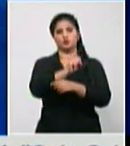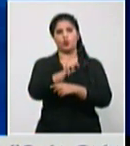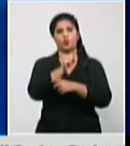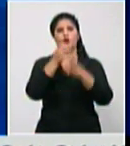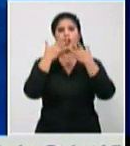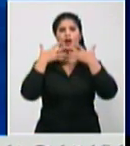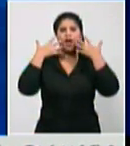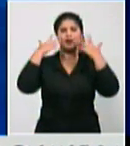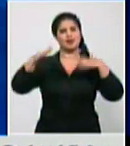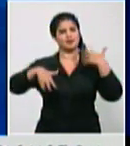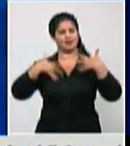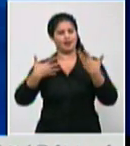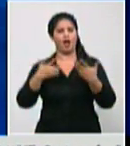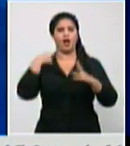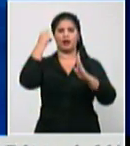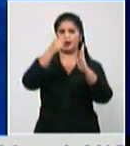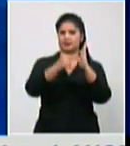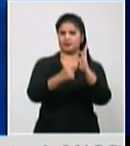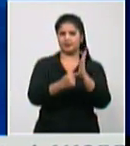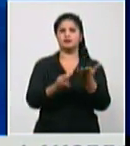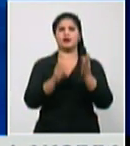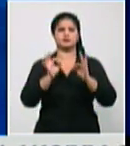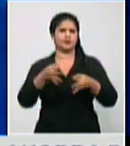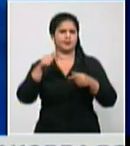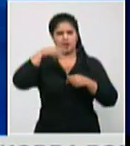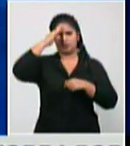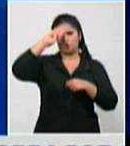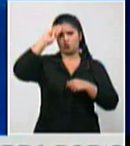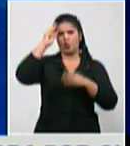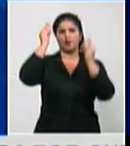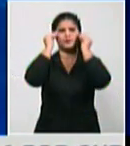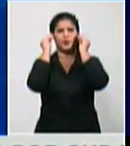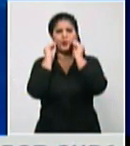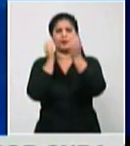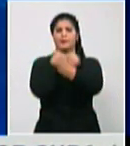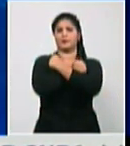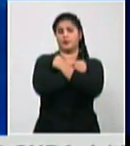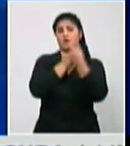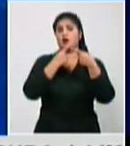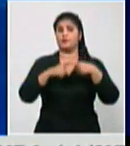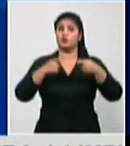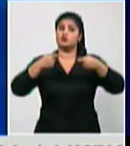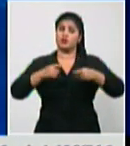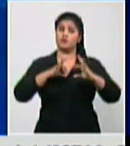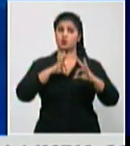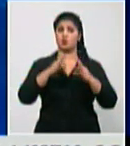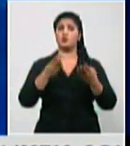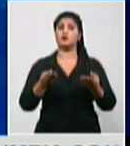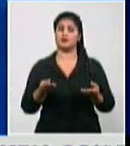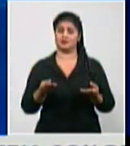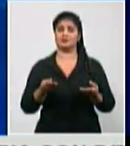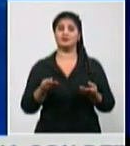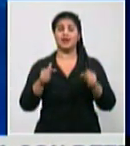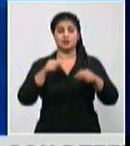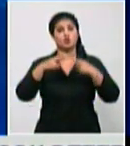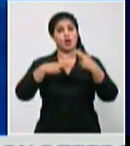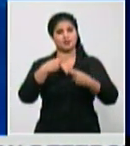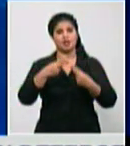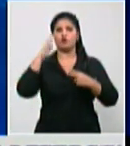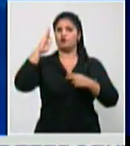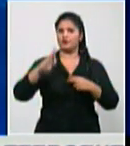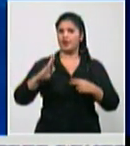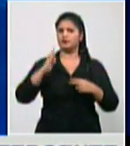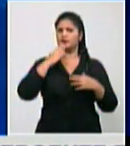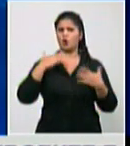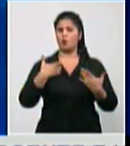pueblo la característica alegría eso no no se va a empañar lo que lo vamos a hacer con mucha responsabilidad es lo que estamos